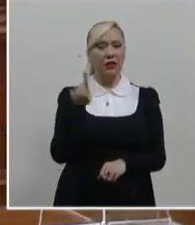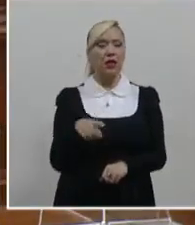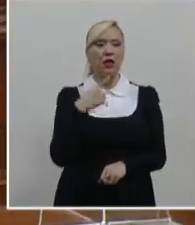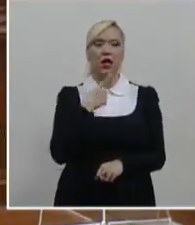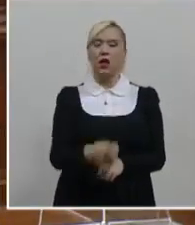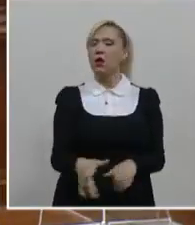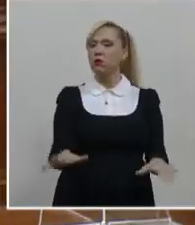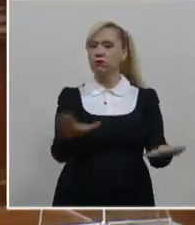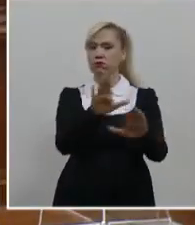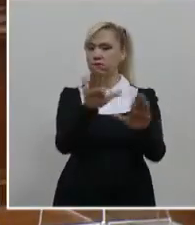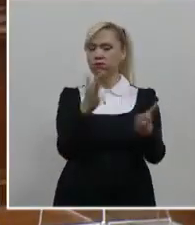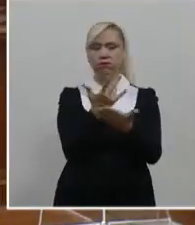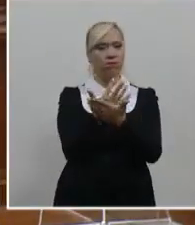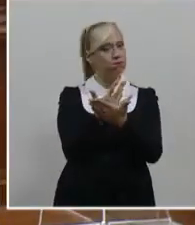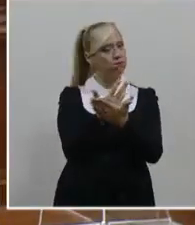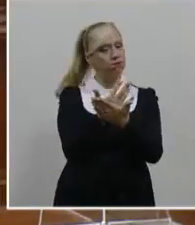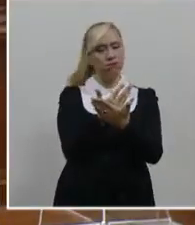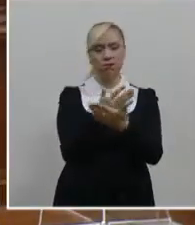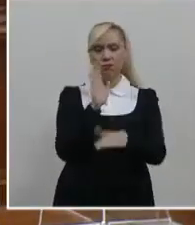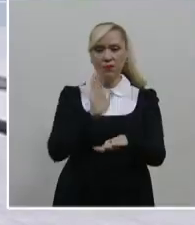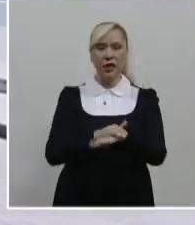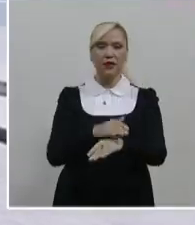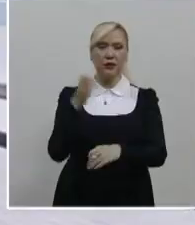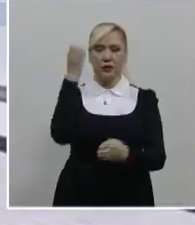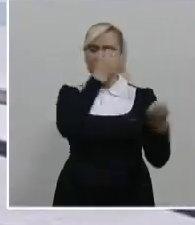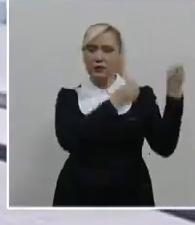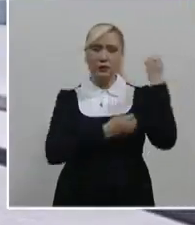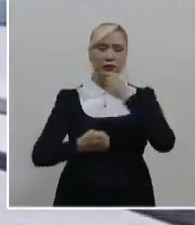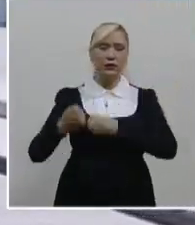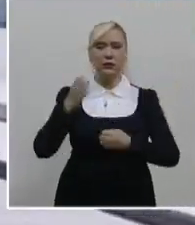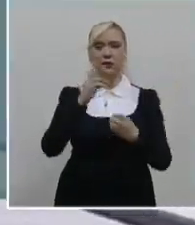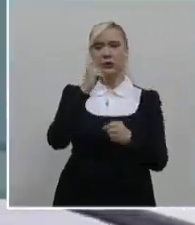contra la segunda parte de las reformas político-electorales.